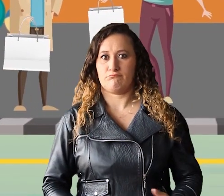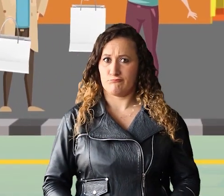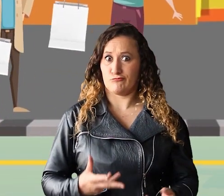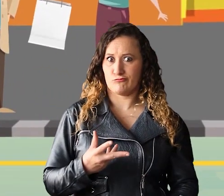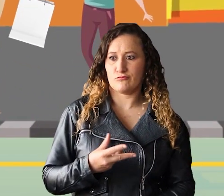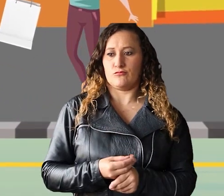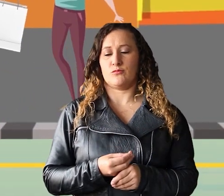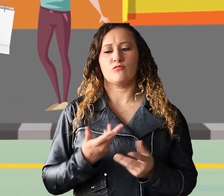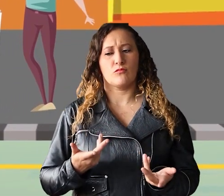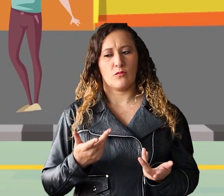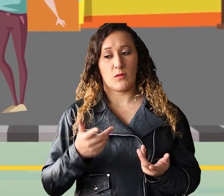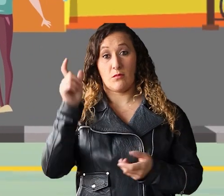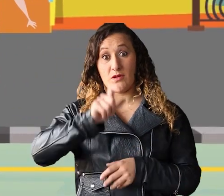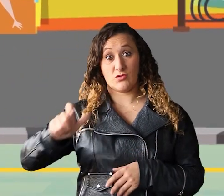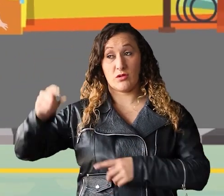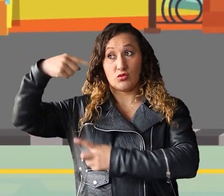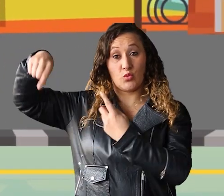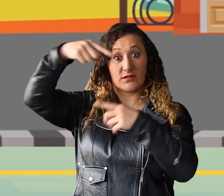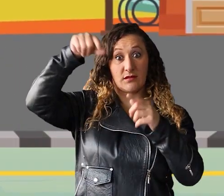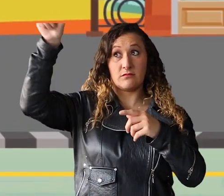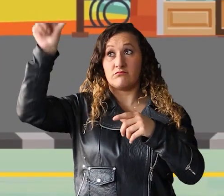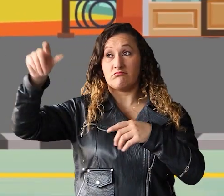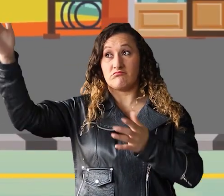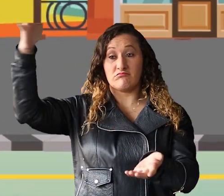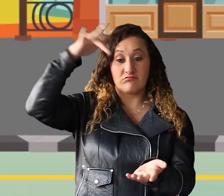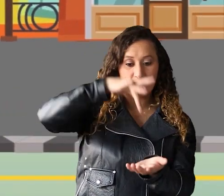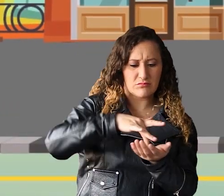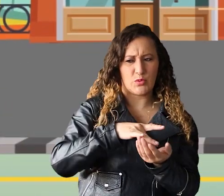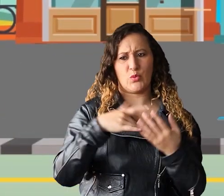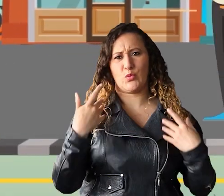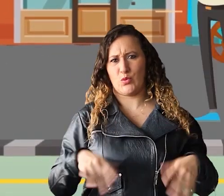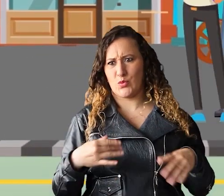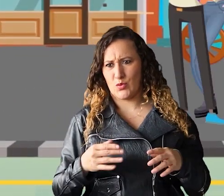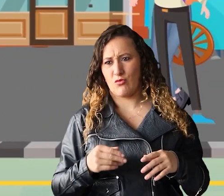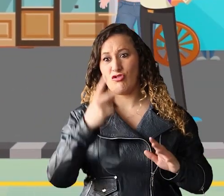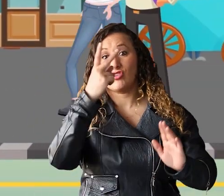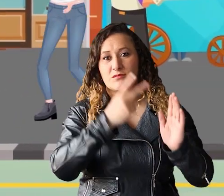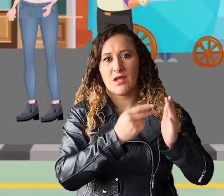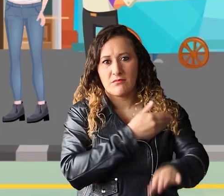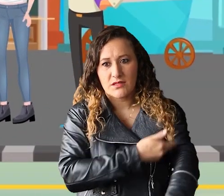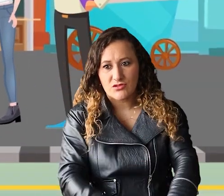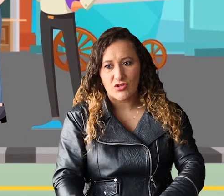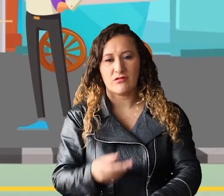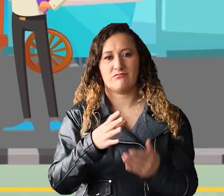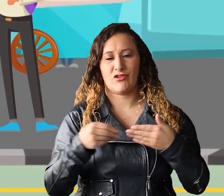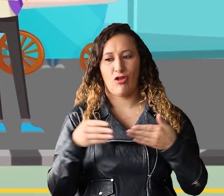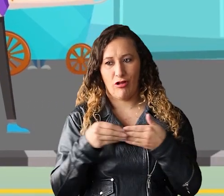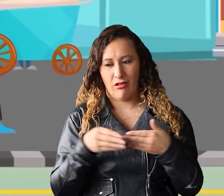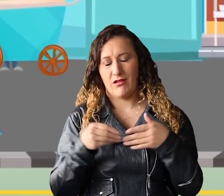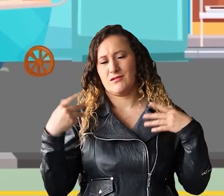Adicionalmente, el gasto de los turistas en la ciudad supera los 2.000 millones de dólares, lo que ha promovido el crecimiento de